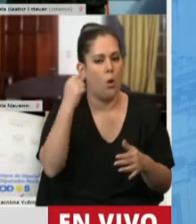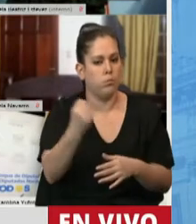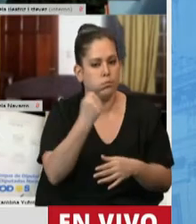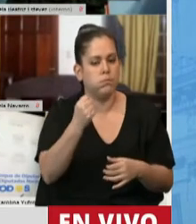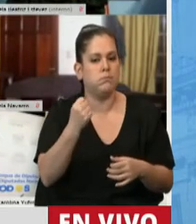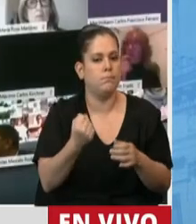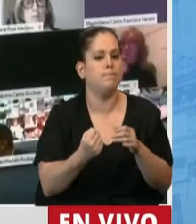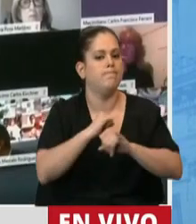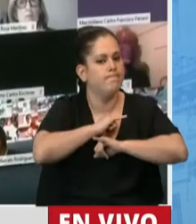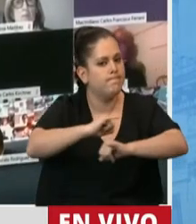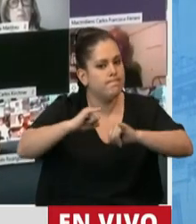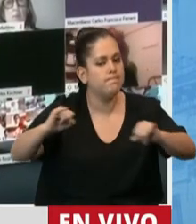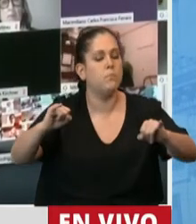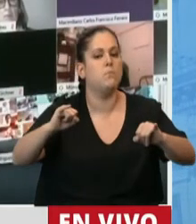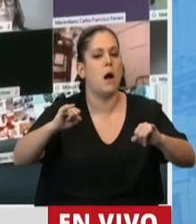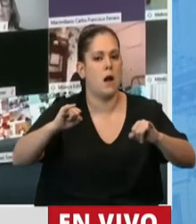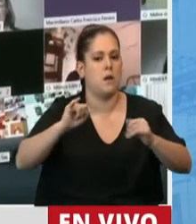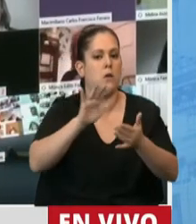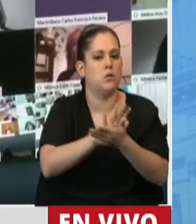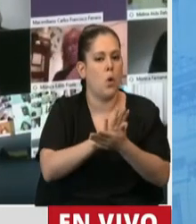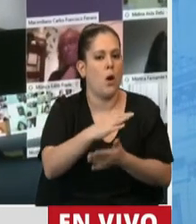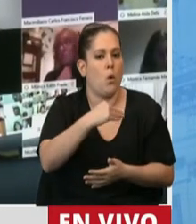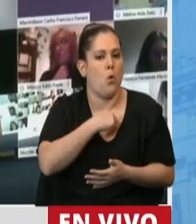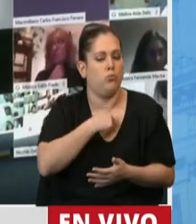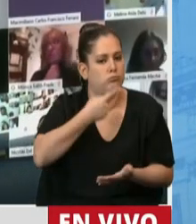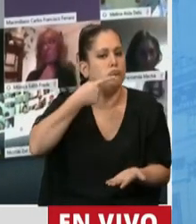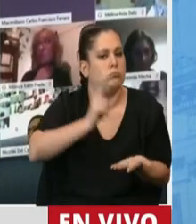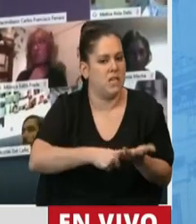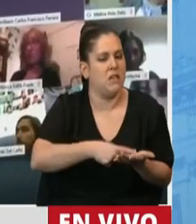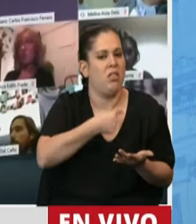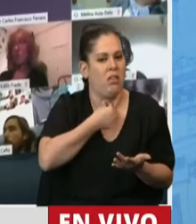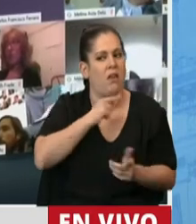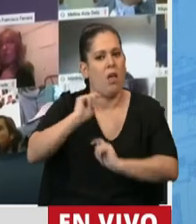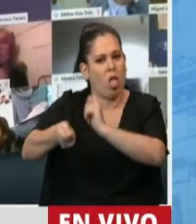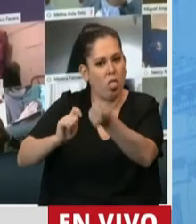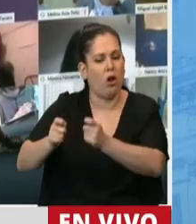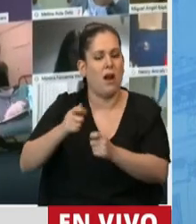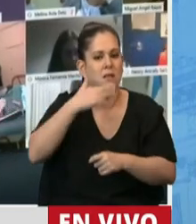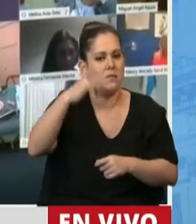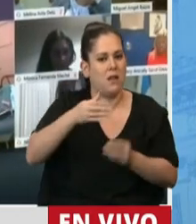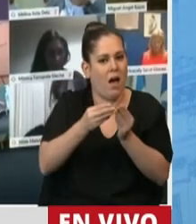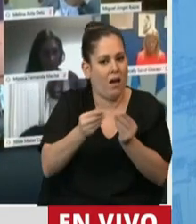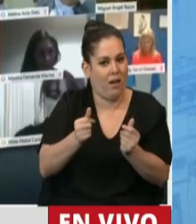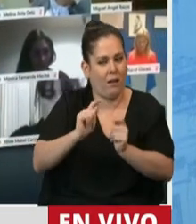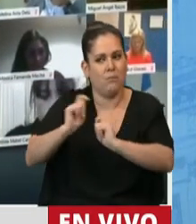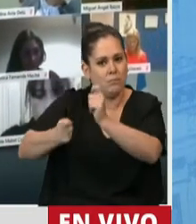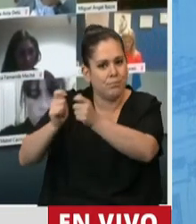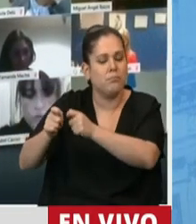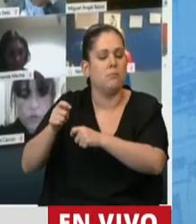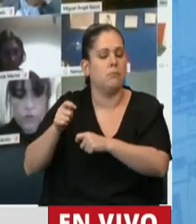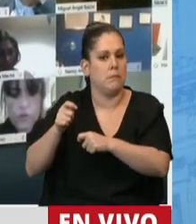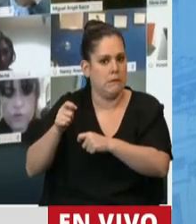nacional para la promoción de la donación voluntaria de plasma es más que oportuno por la pandemia que estamos atravesando.